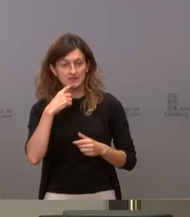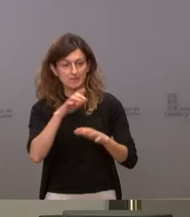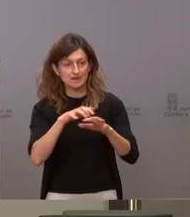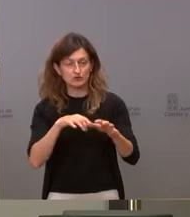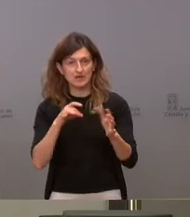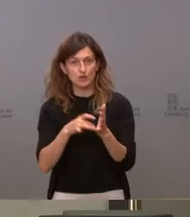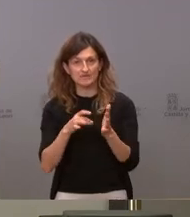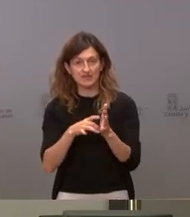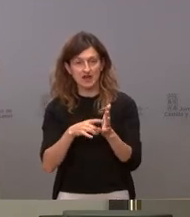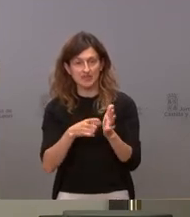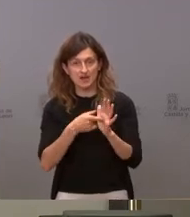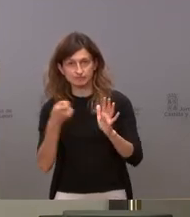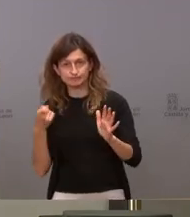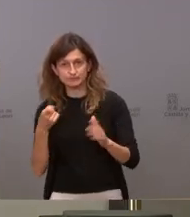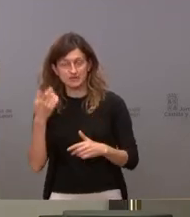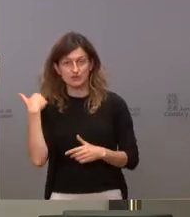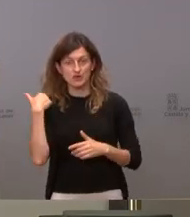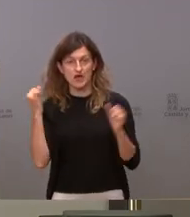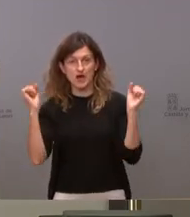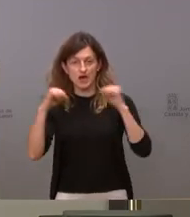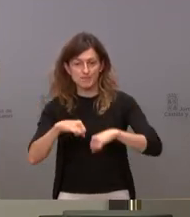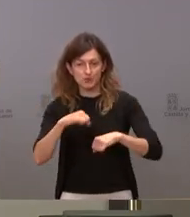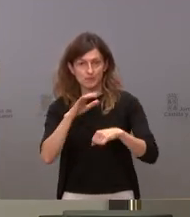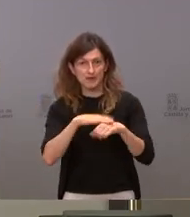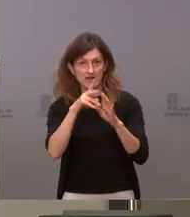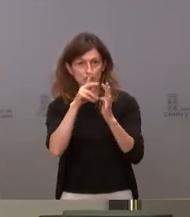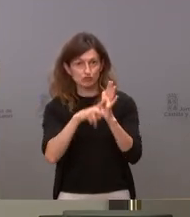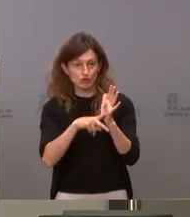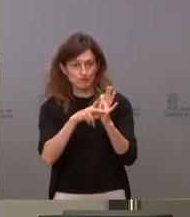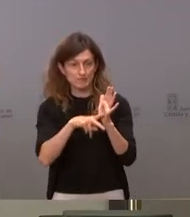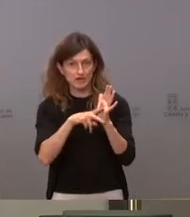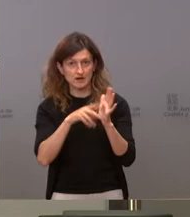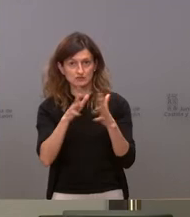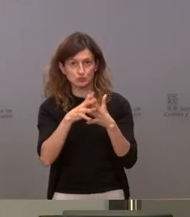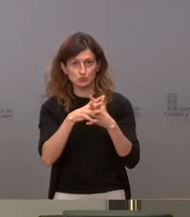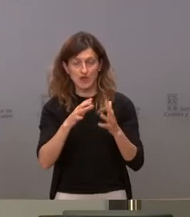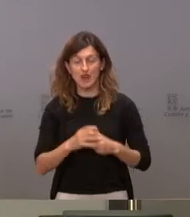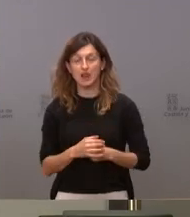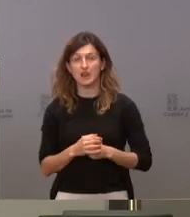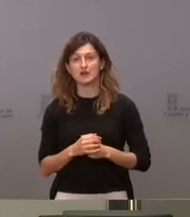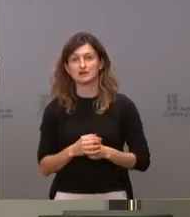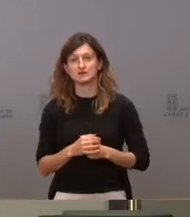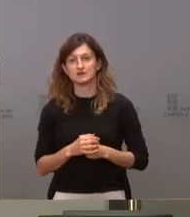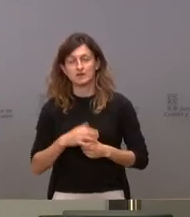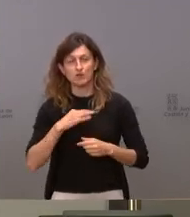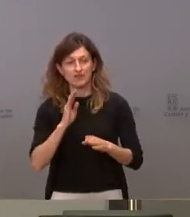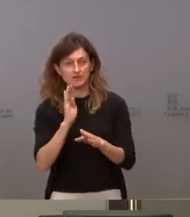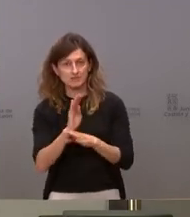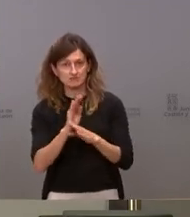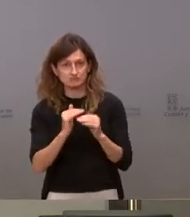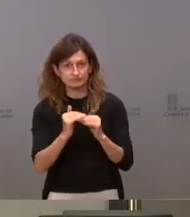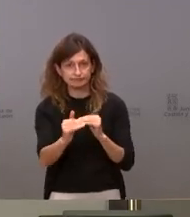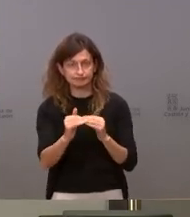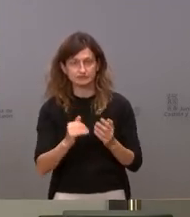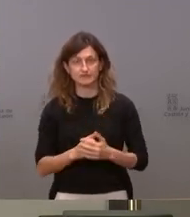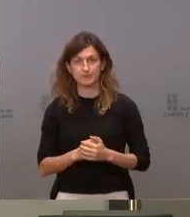cualificada que en su día se aprobó para que esta norma que es estructural tuviera un mantenimiento en el tiempo y